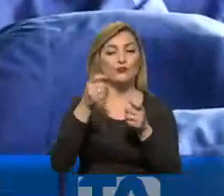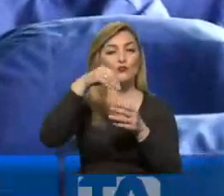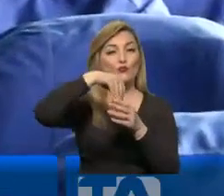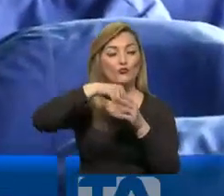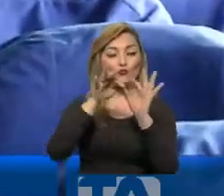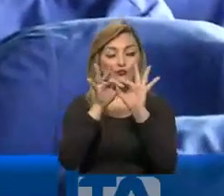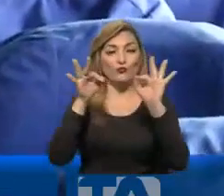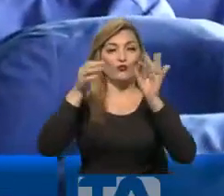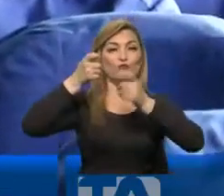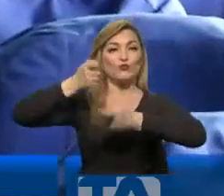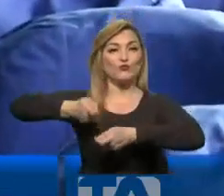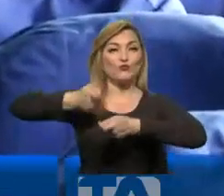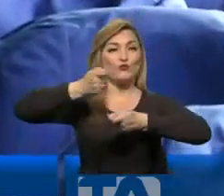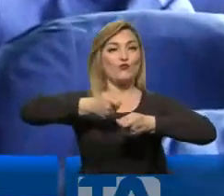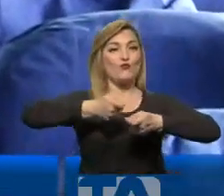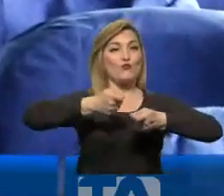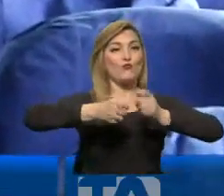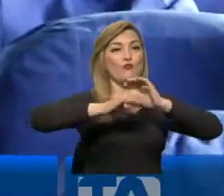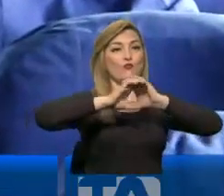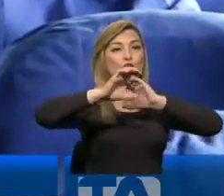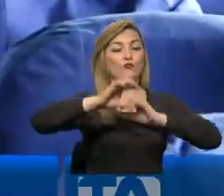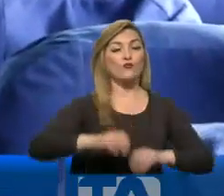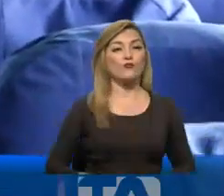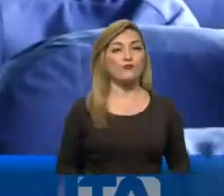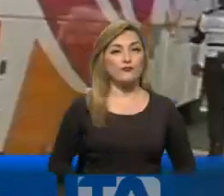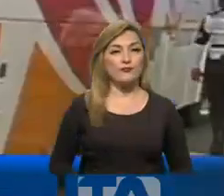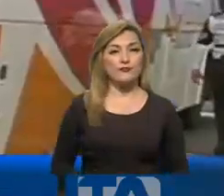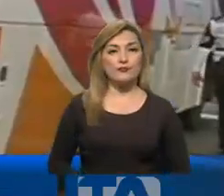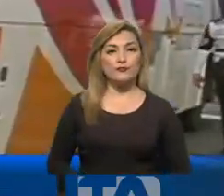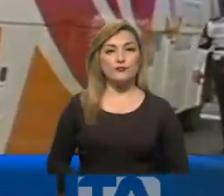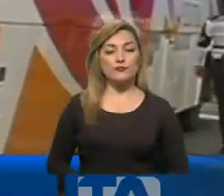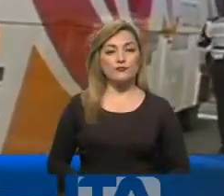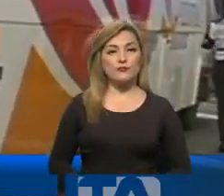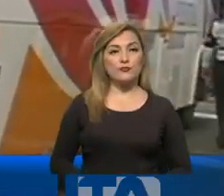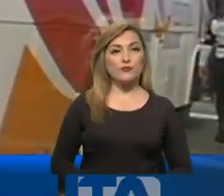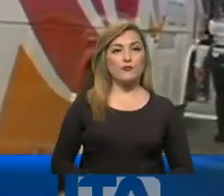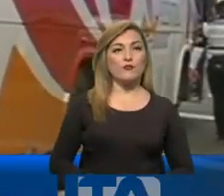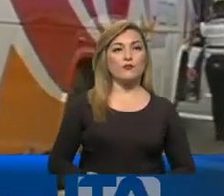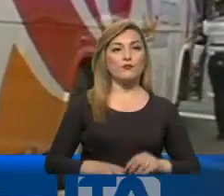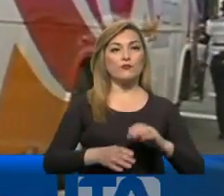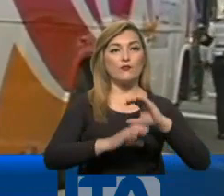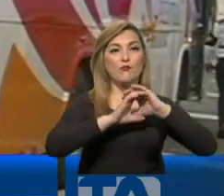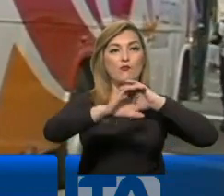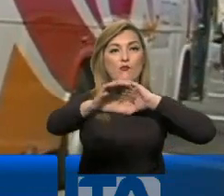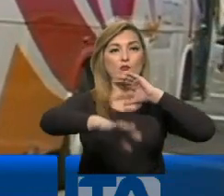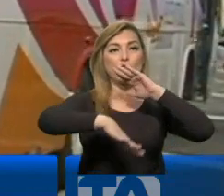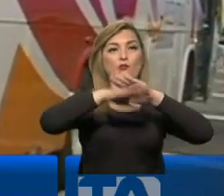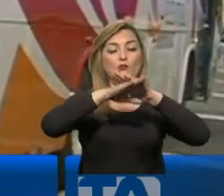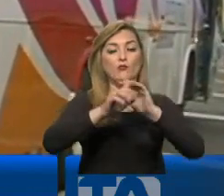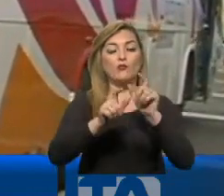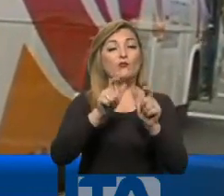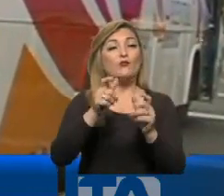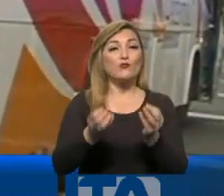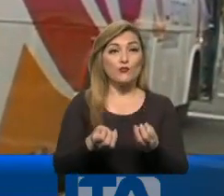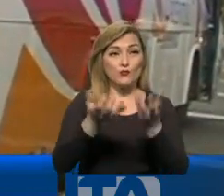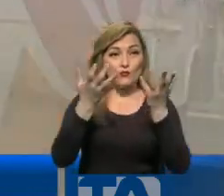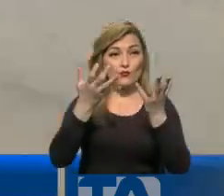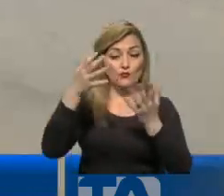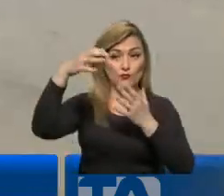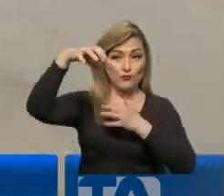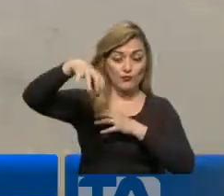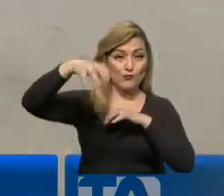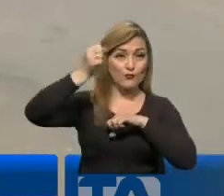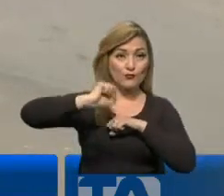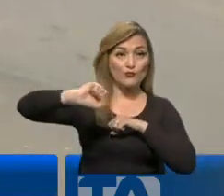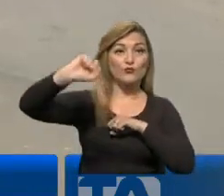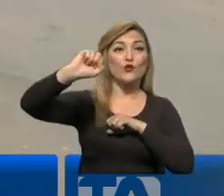de limpieza y desinfección de las unidades de transporte. En cuanto al control del aforo de los buses intercantonales e interprovinciales,